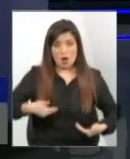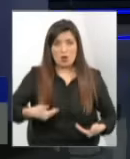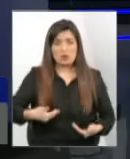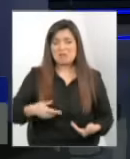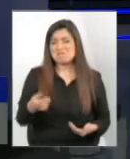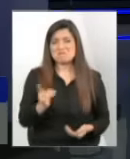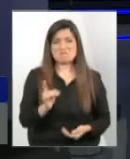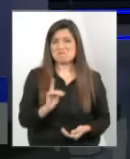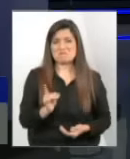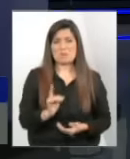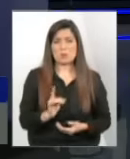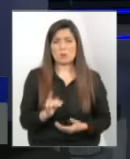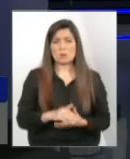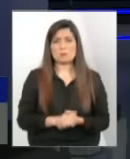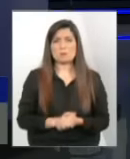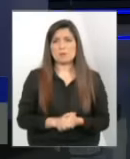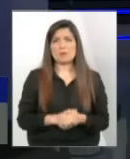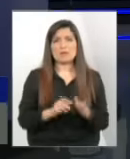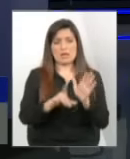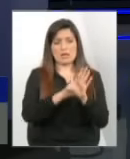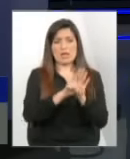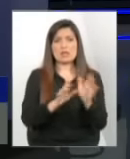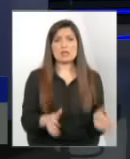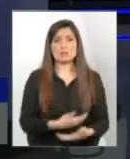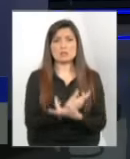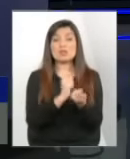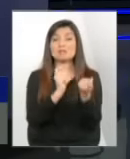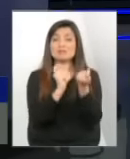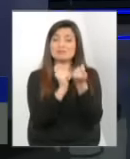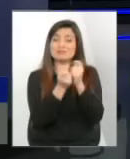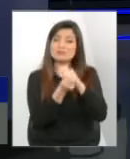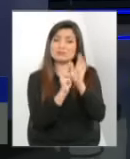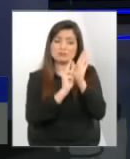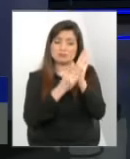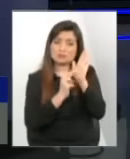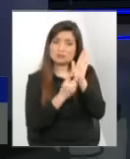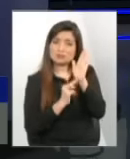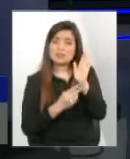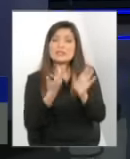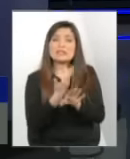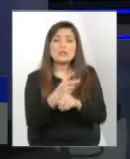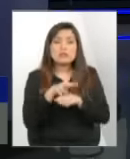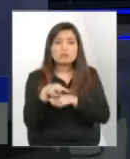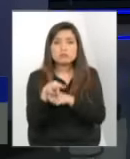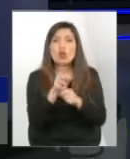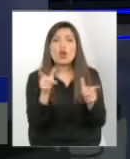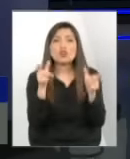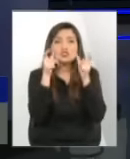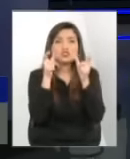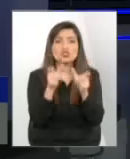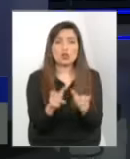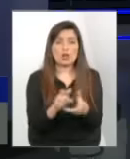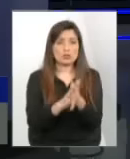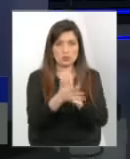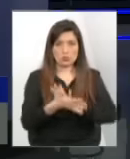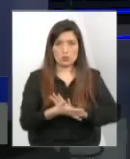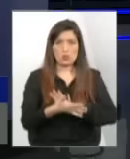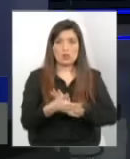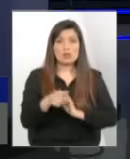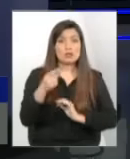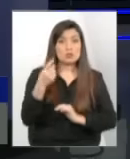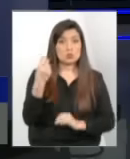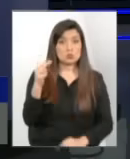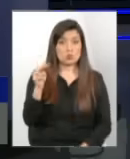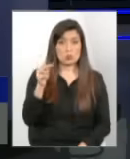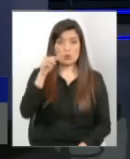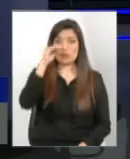a partir de la modificación de la ley de adopción hay una ley de adopción hoy día que regula y controla todo esto lo que vivió él y